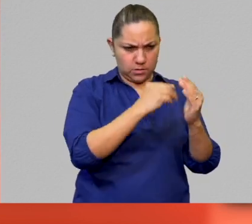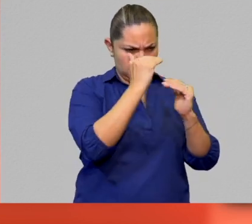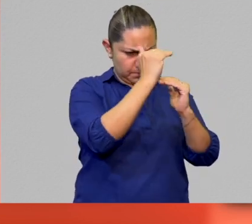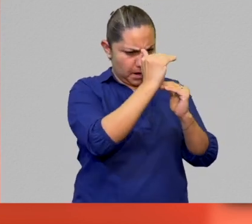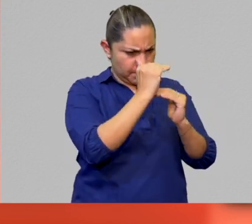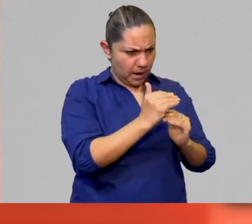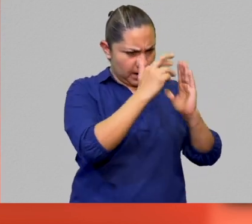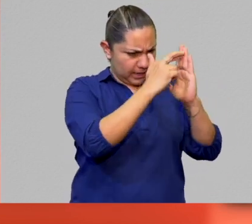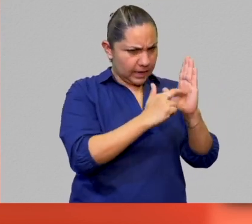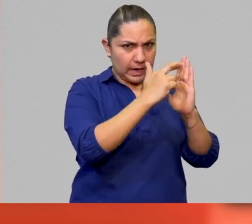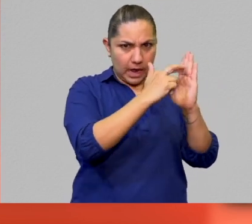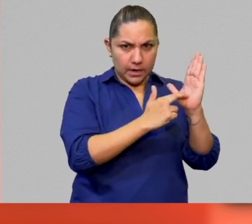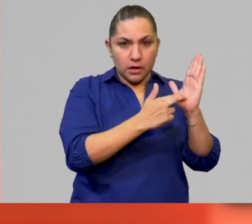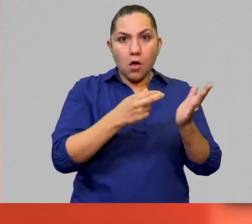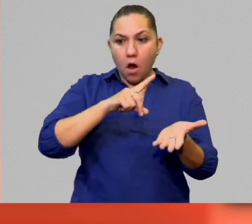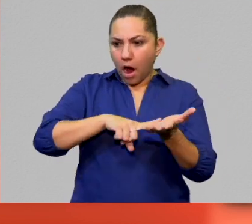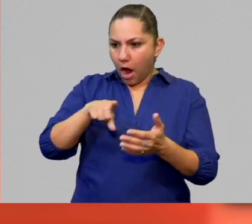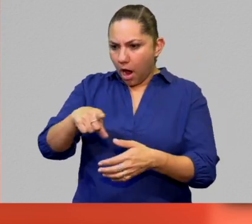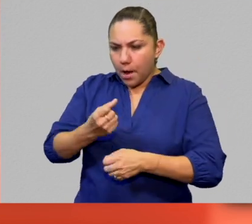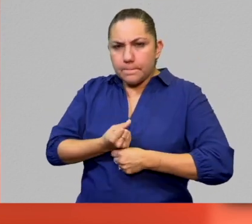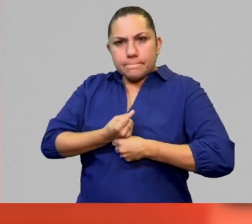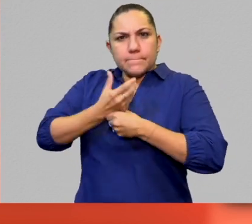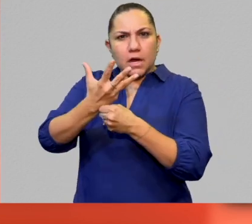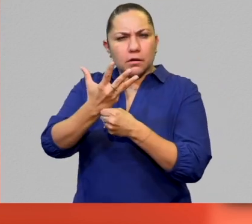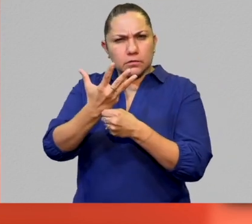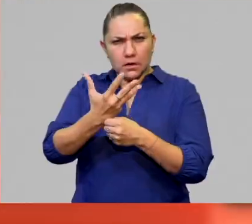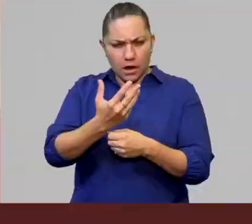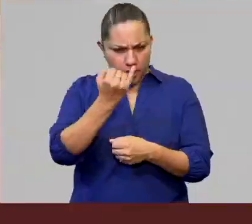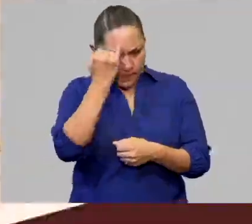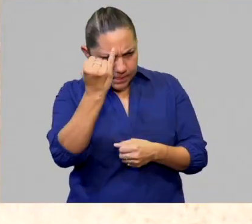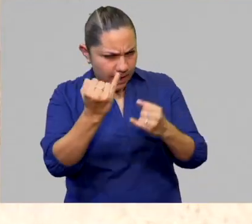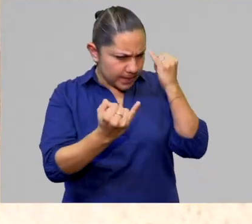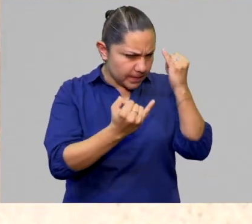comunitario, surgiendo con esto la autoría.